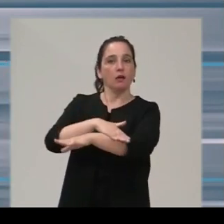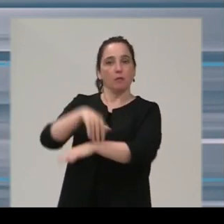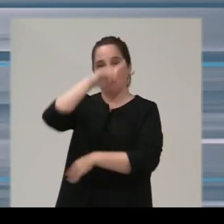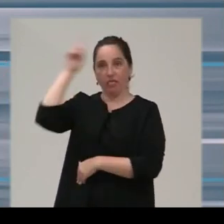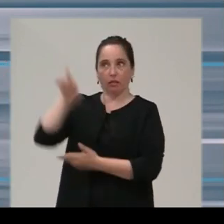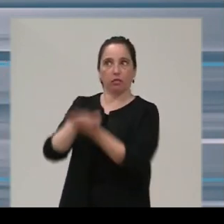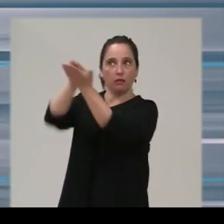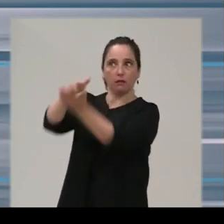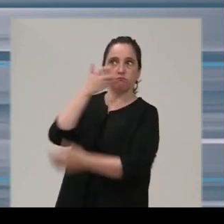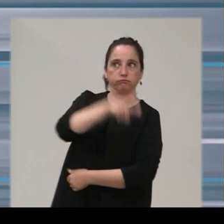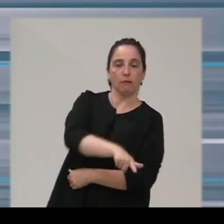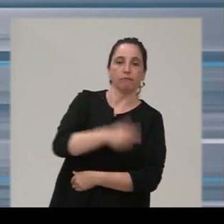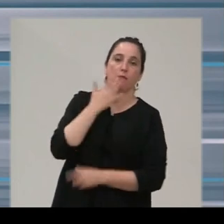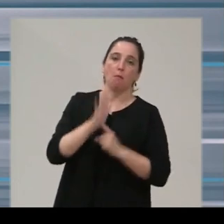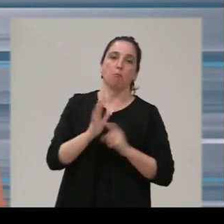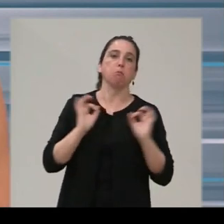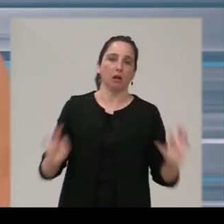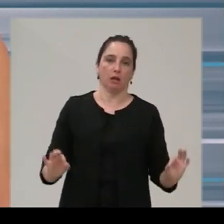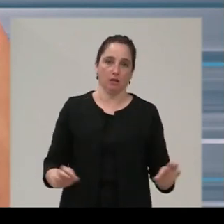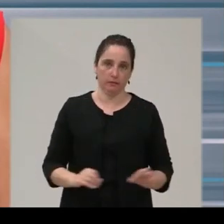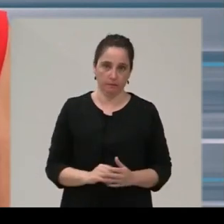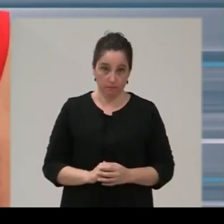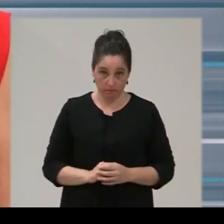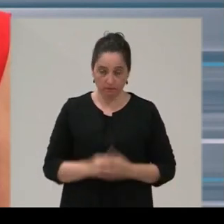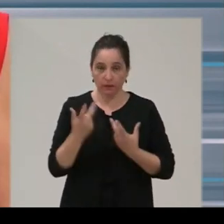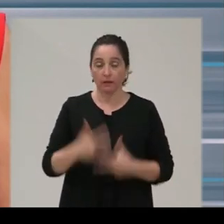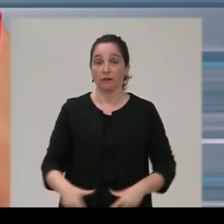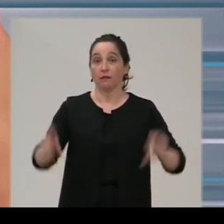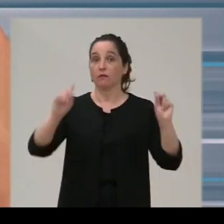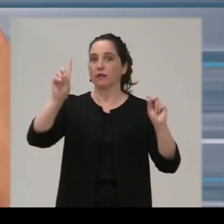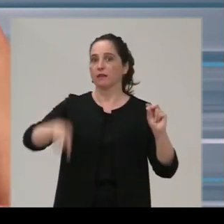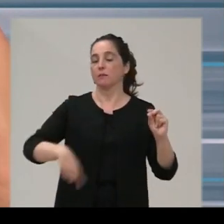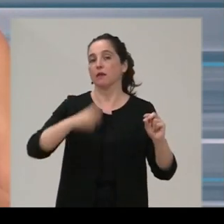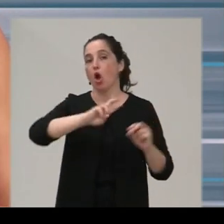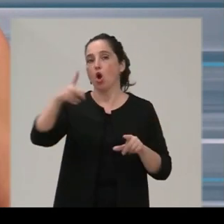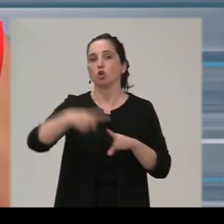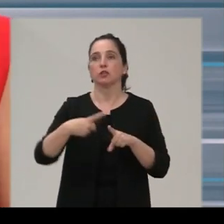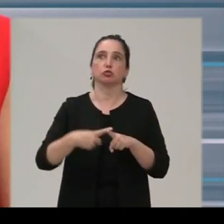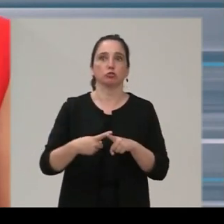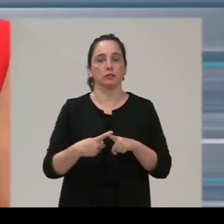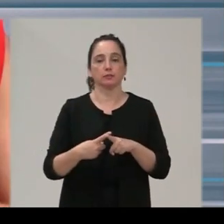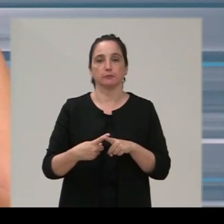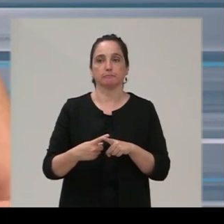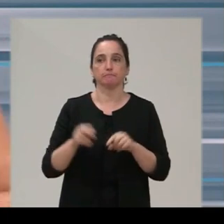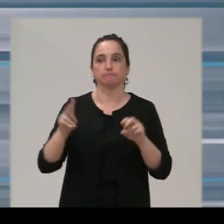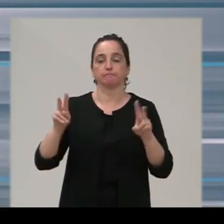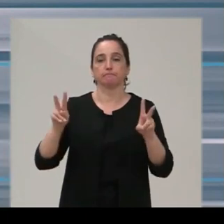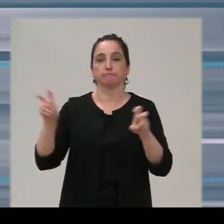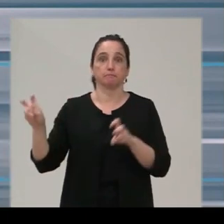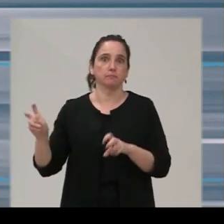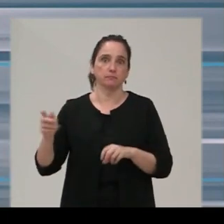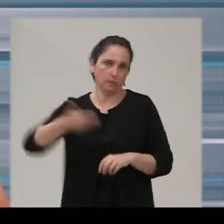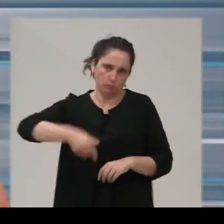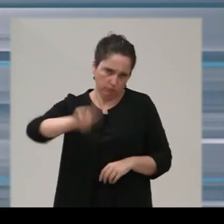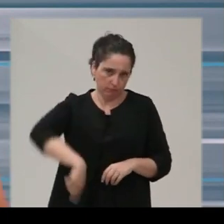esta reivindicación. Termino con algunas cuestiones no